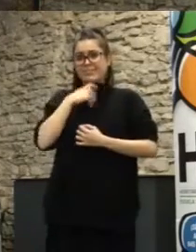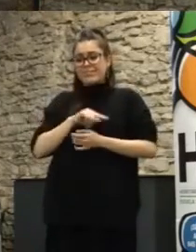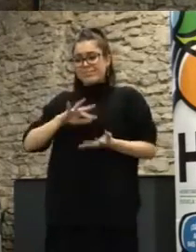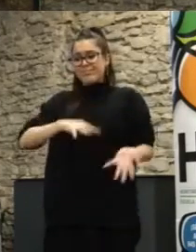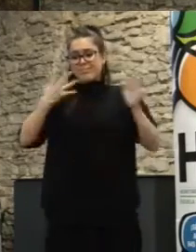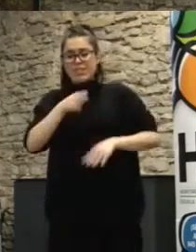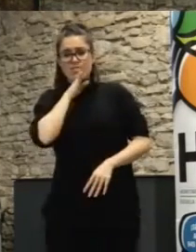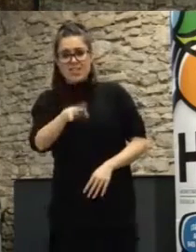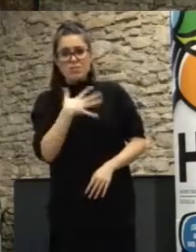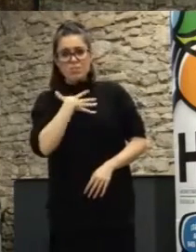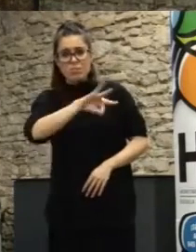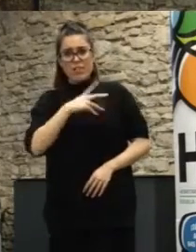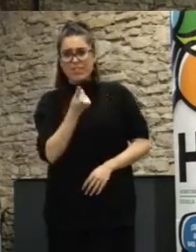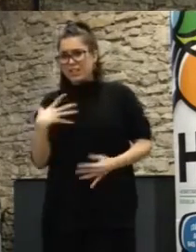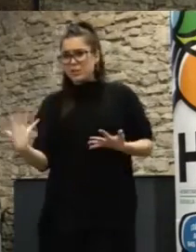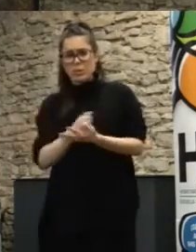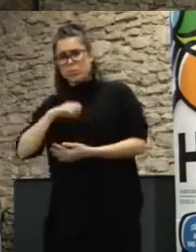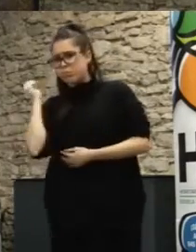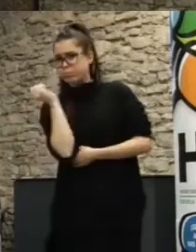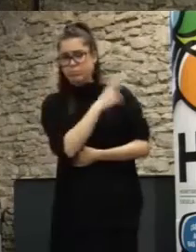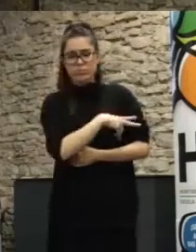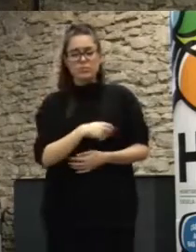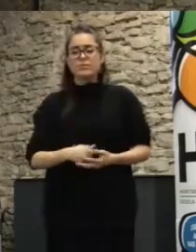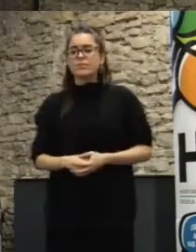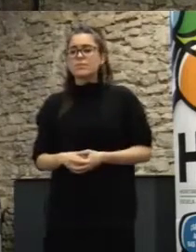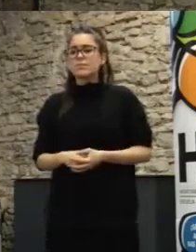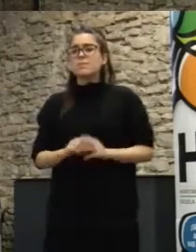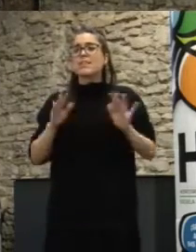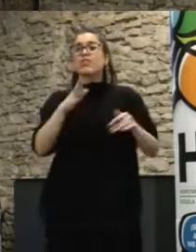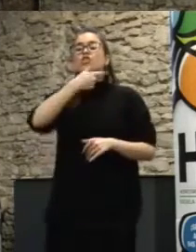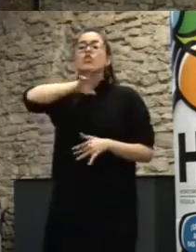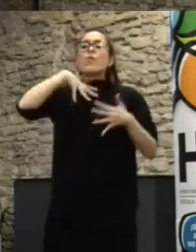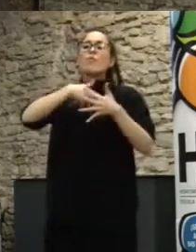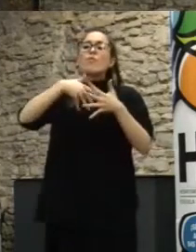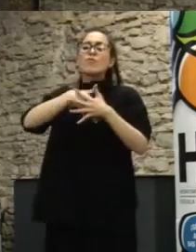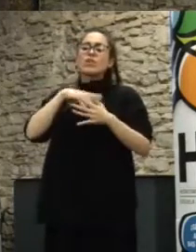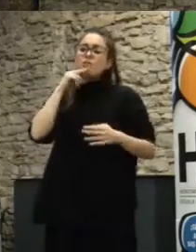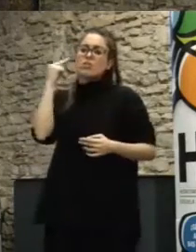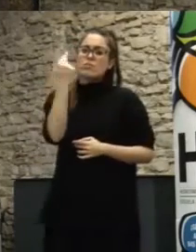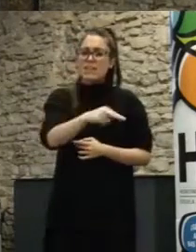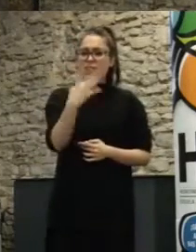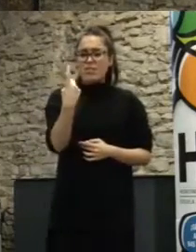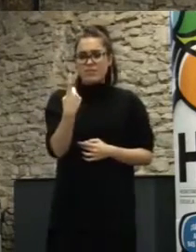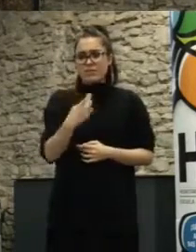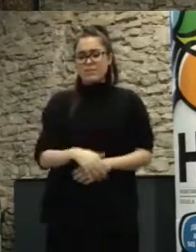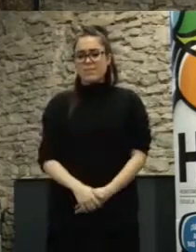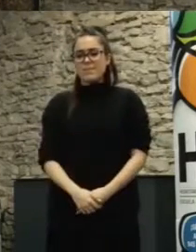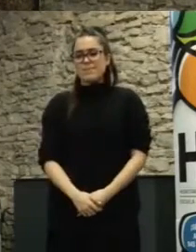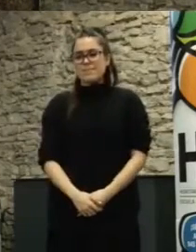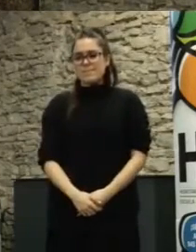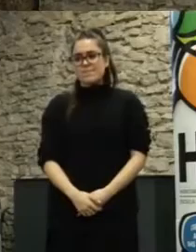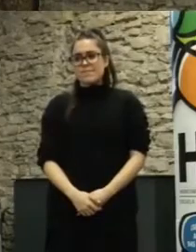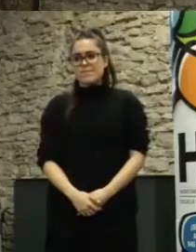entonces digamos que el enfoque experimental tiene un ciclo que hay que respetar es muy acotado ¿no? en primer lugar